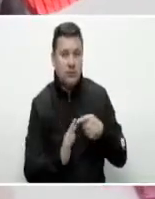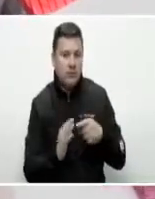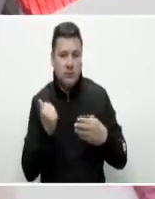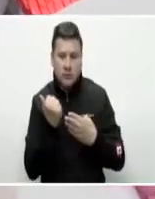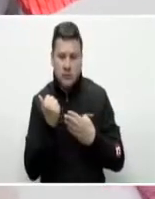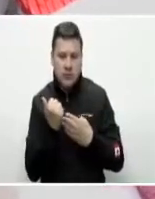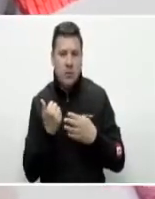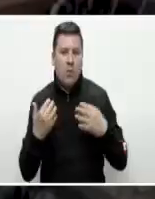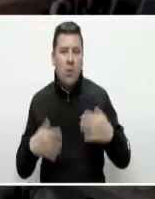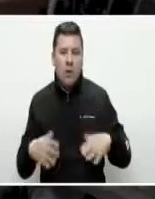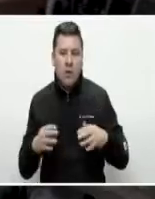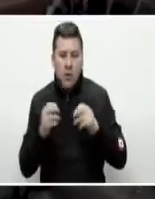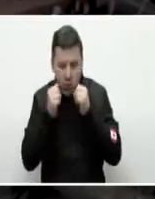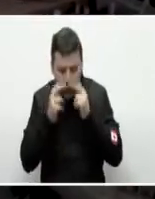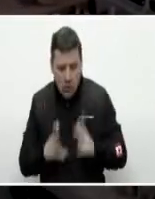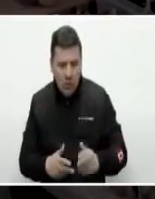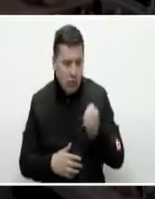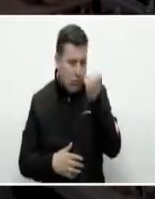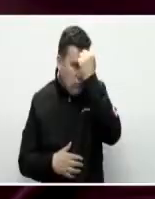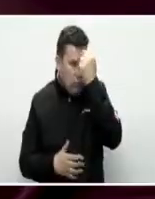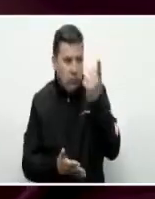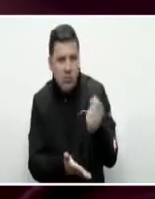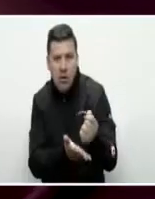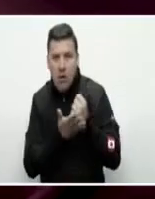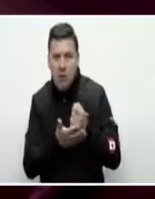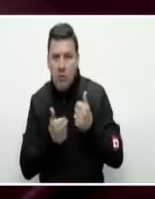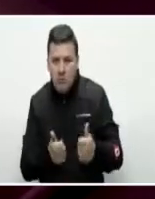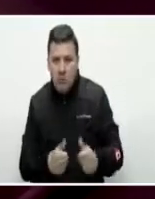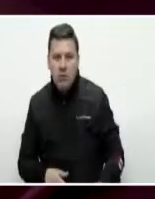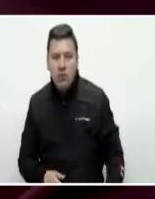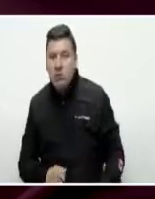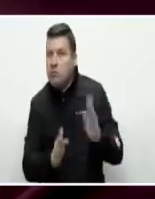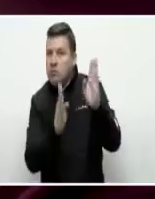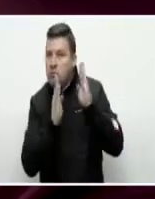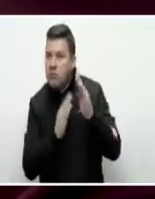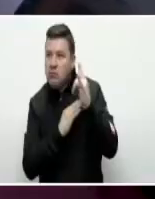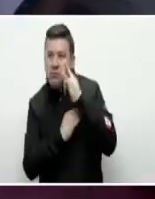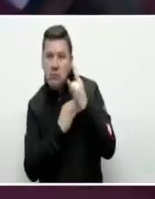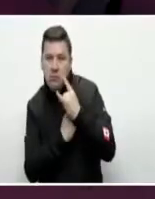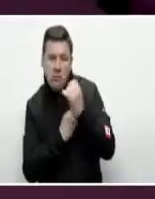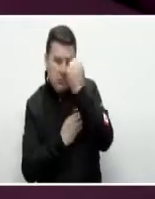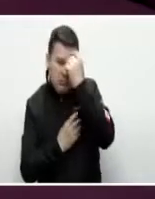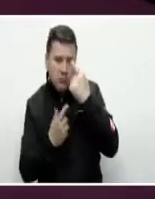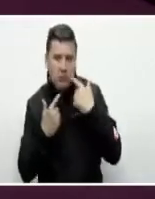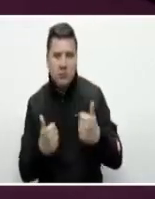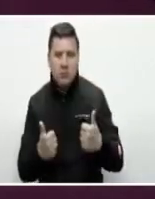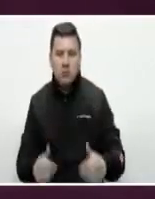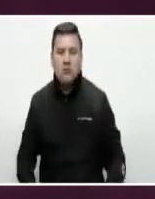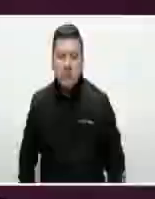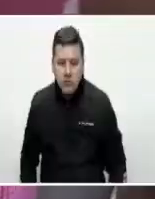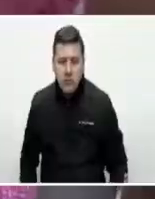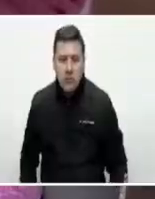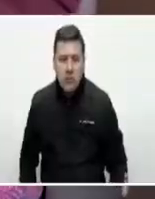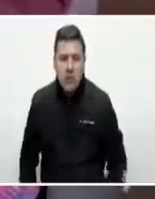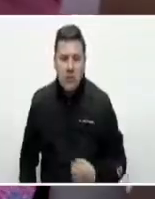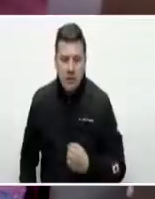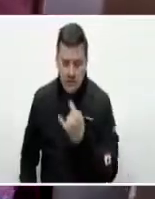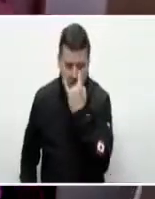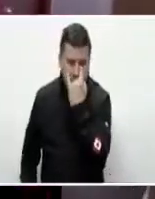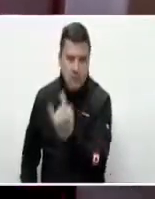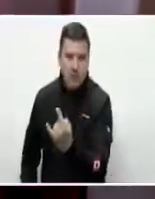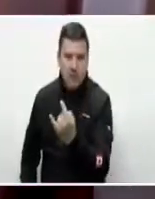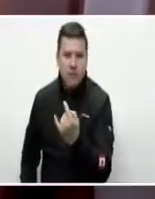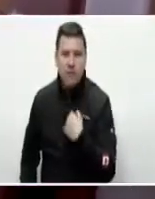también la parte humana. Los instructores me han ayudado mucho, han estado pendientes de mí. Bueno, mis expectativas son uno,